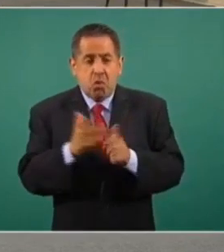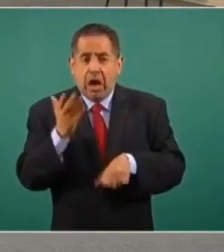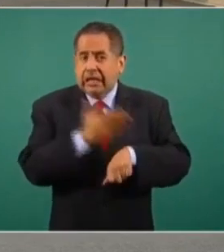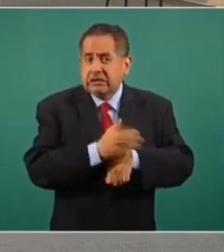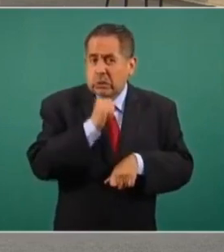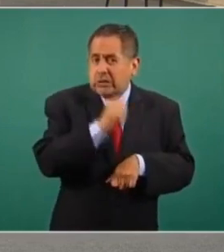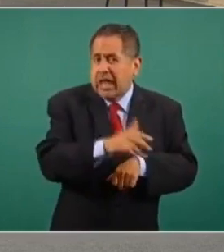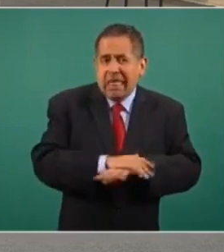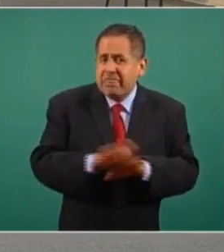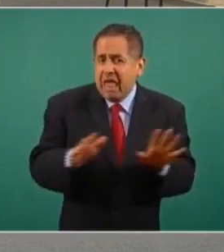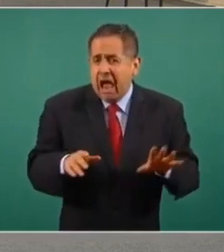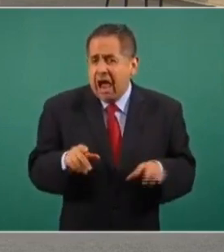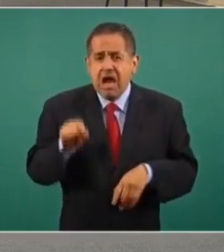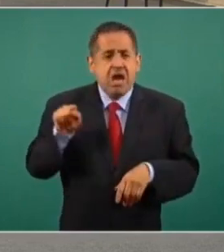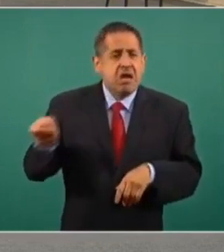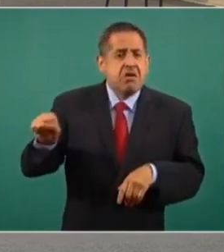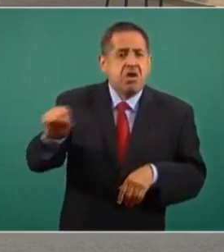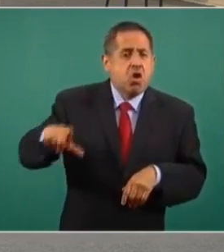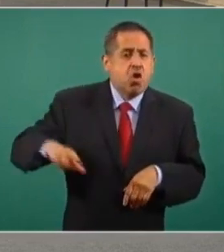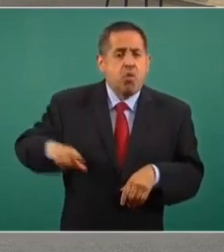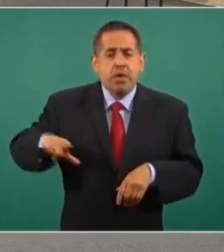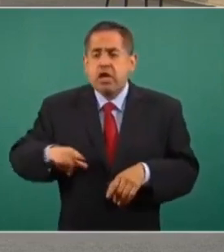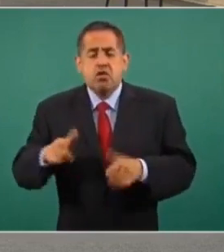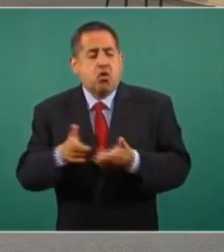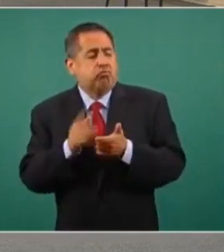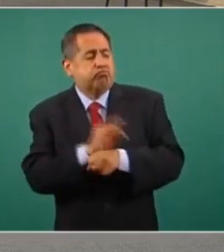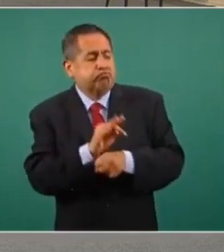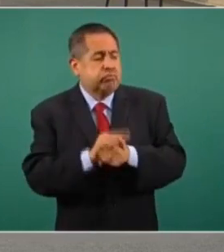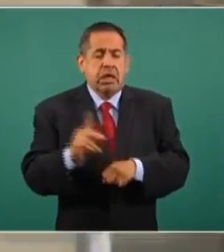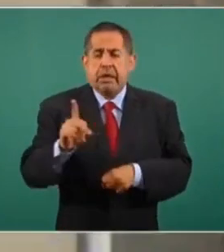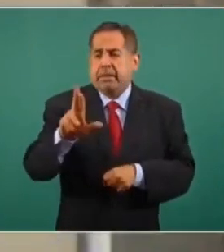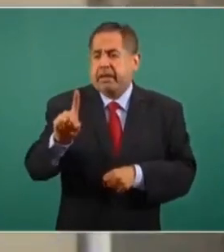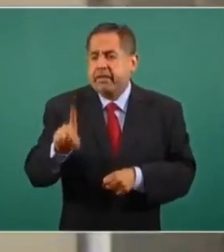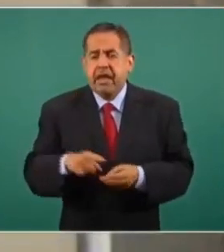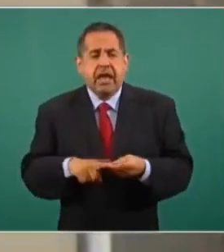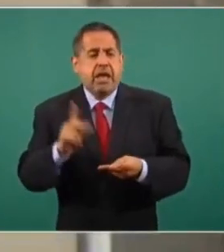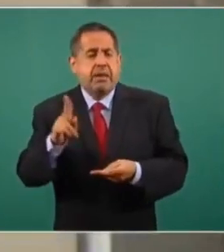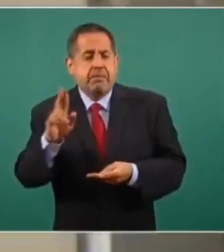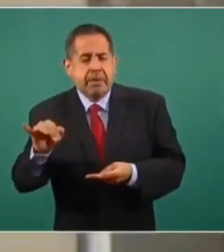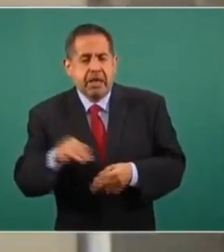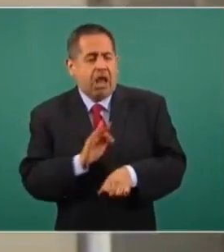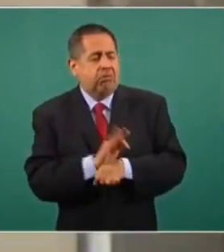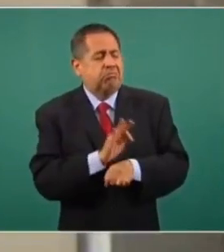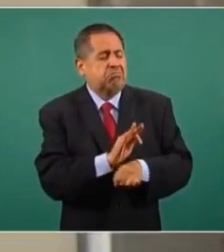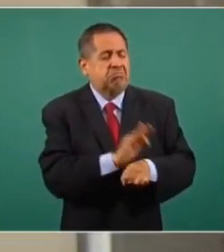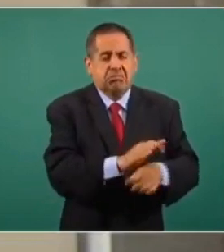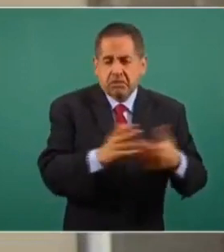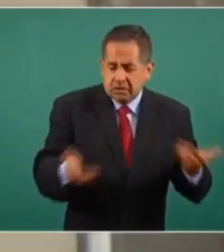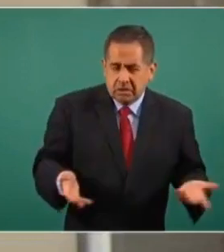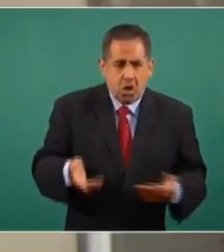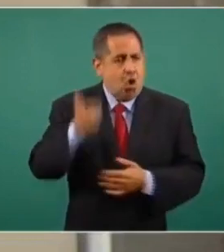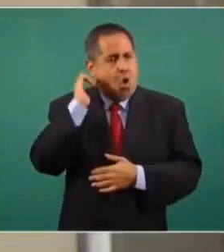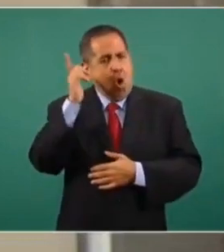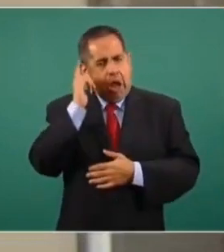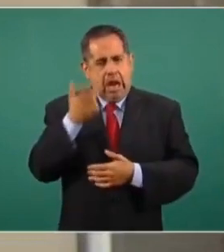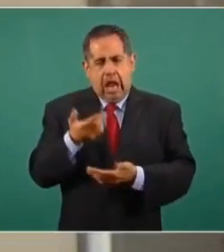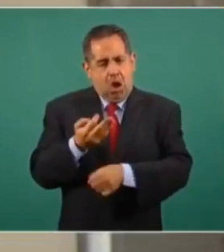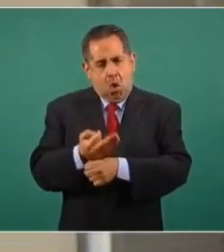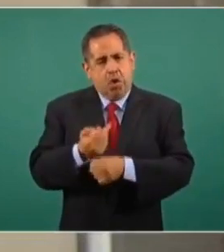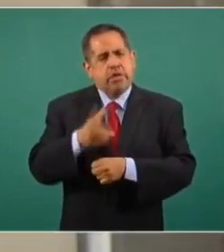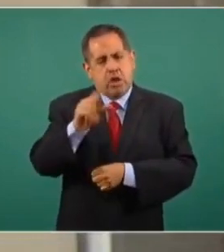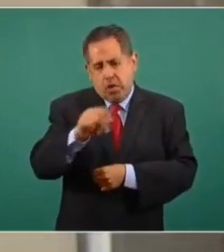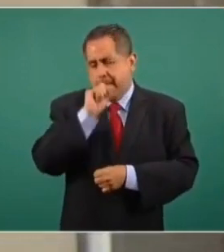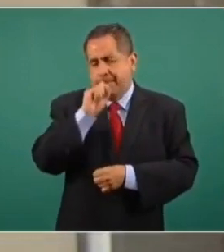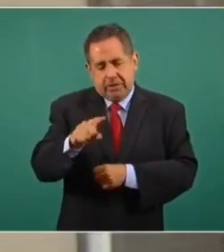ha sido abrazado por diferentes partidos, por el PRI, por el PRD y ojalá de verdad en esta ocasión no vaya a ser la